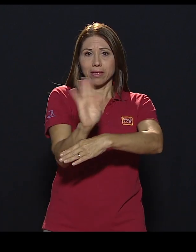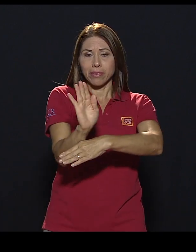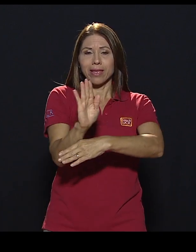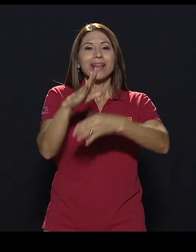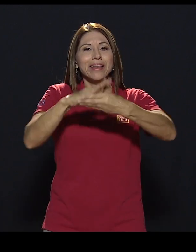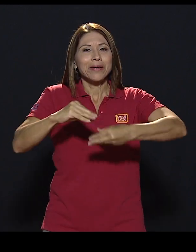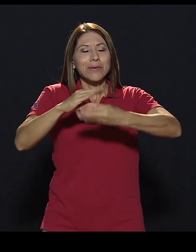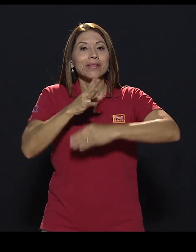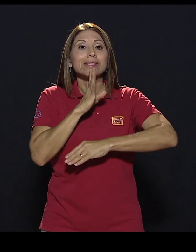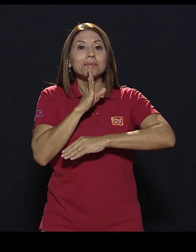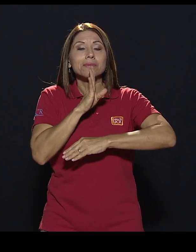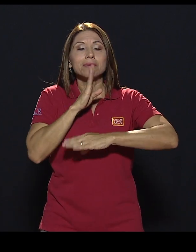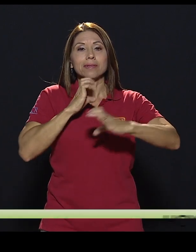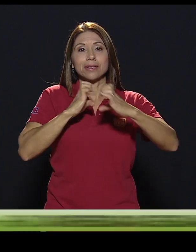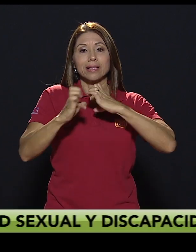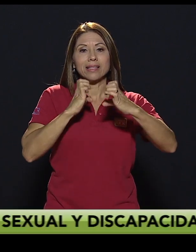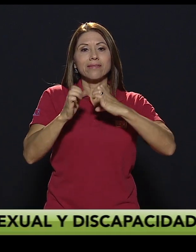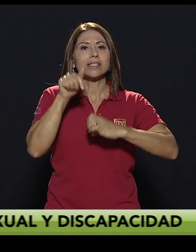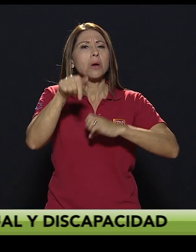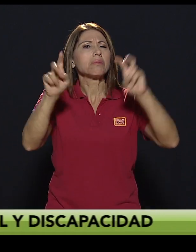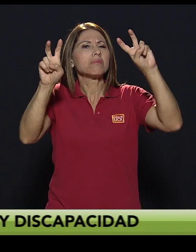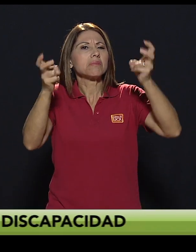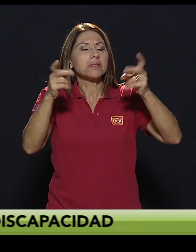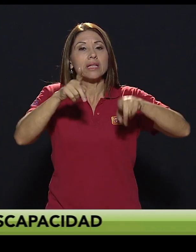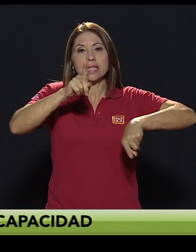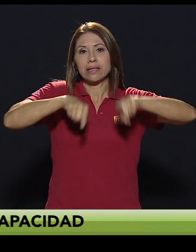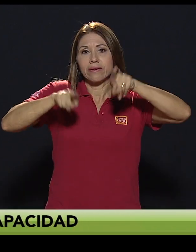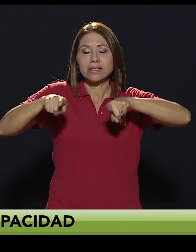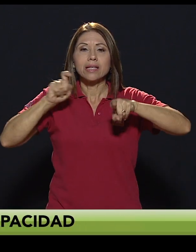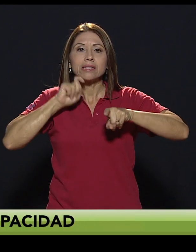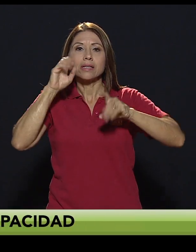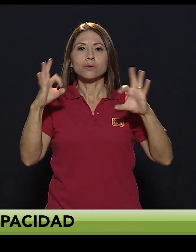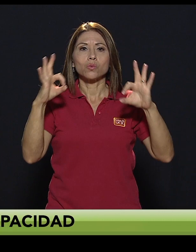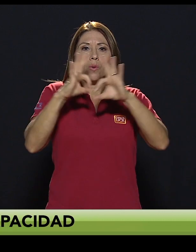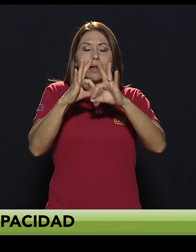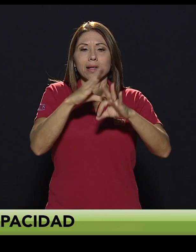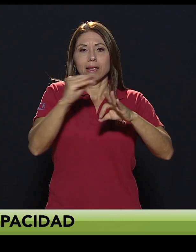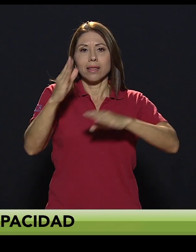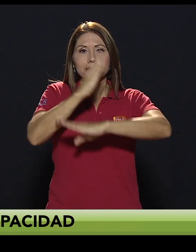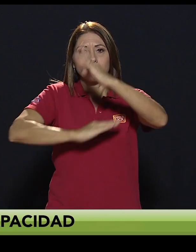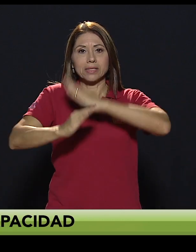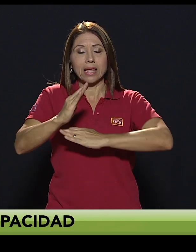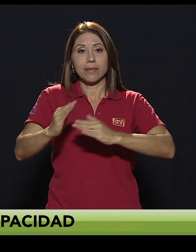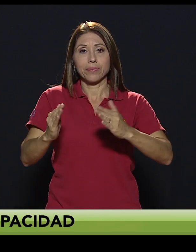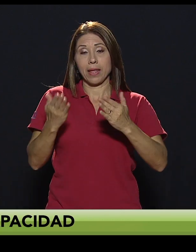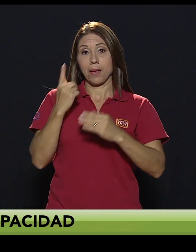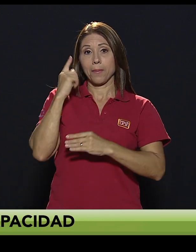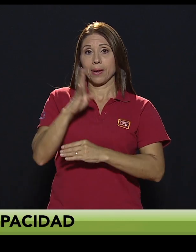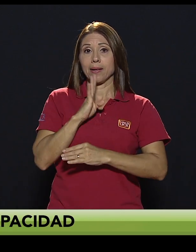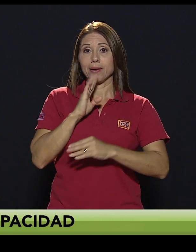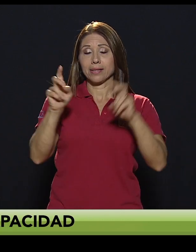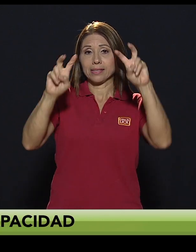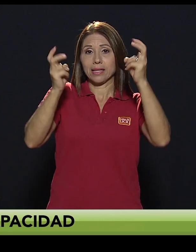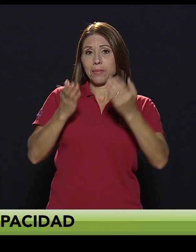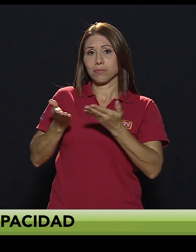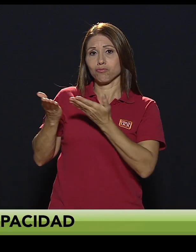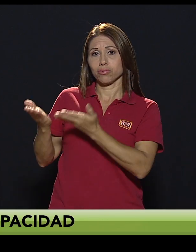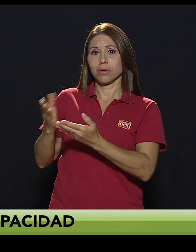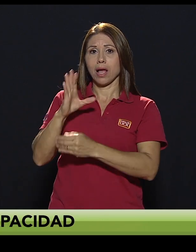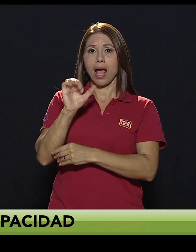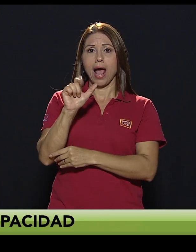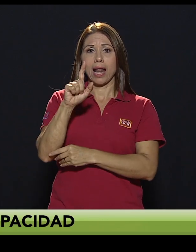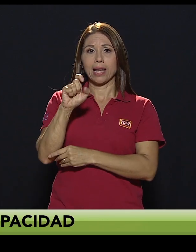Le cuento que estamos hablando en nuestra entrevista de fondo de hoy sobre la diversidad sexual y la discapacidad. Y nos acompaña para hablar de este tema